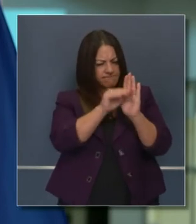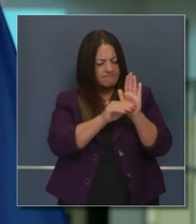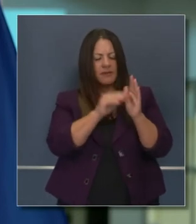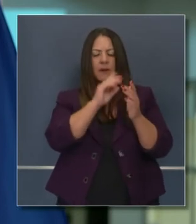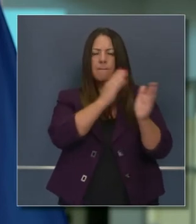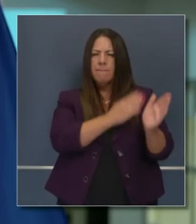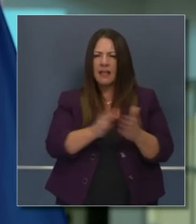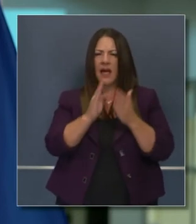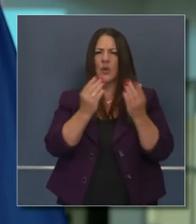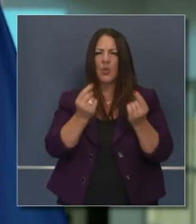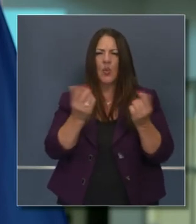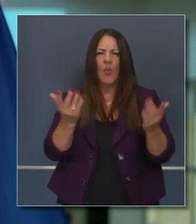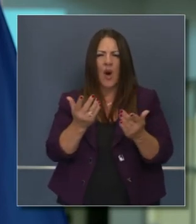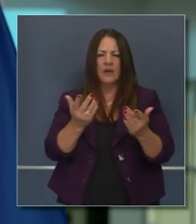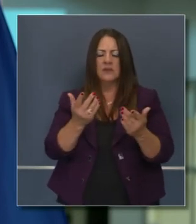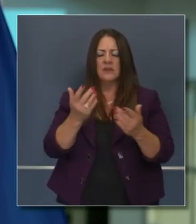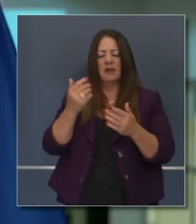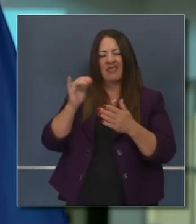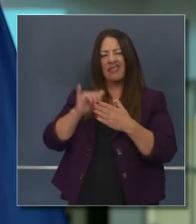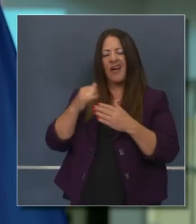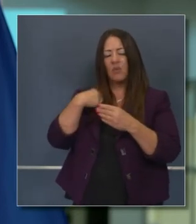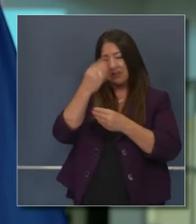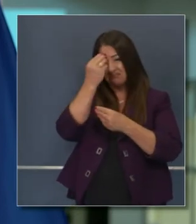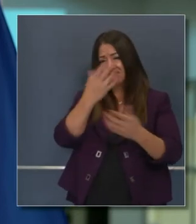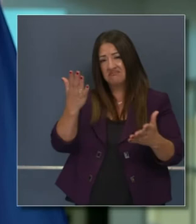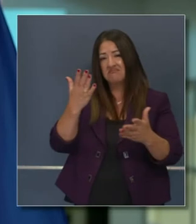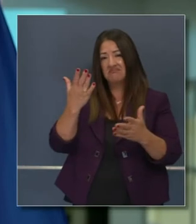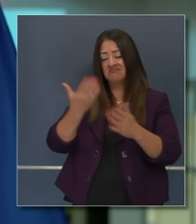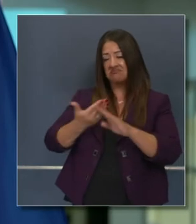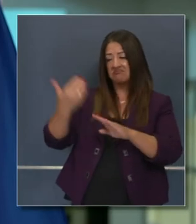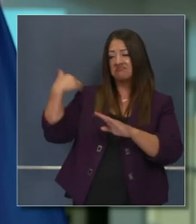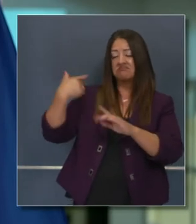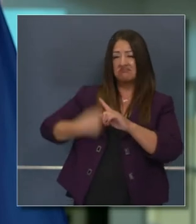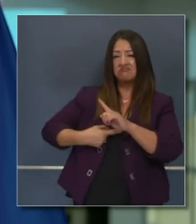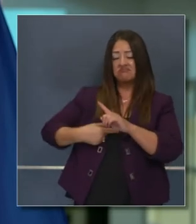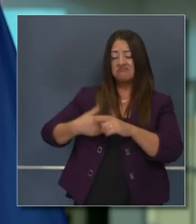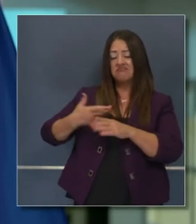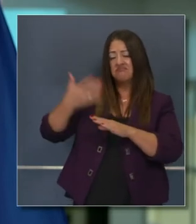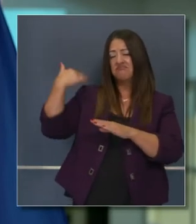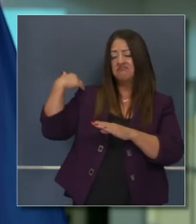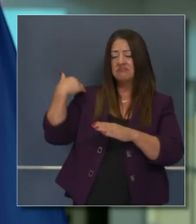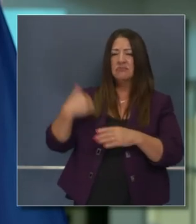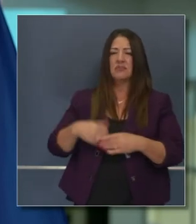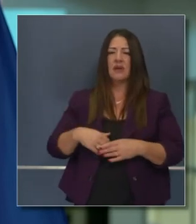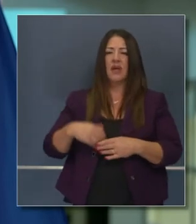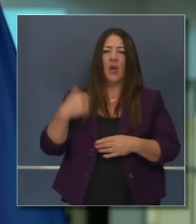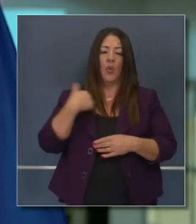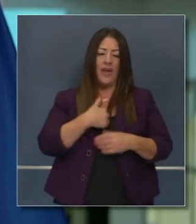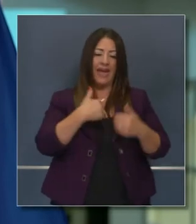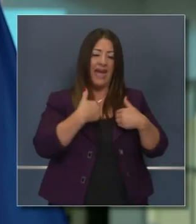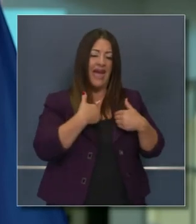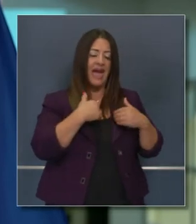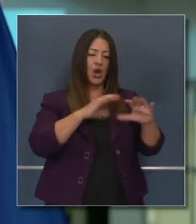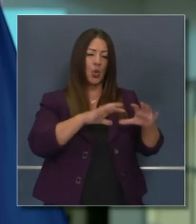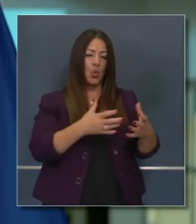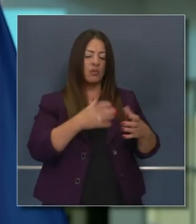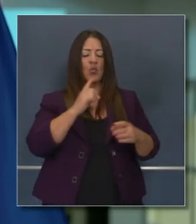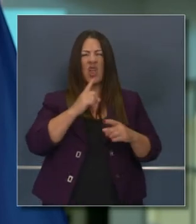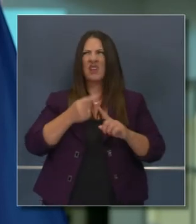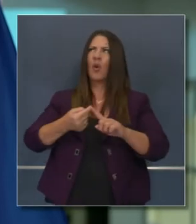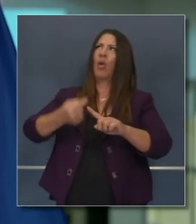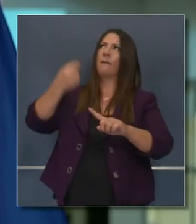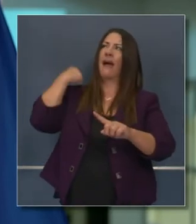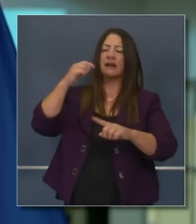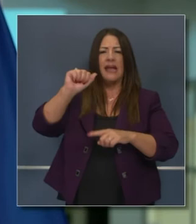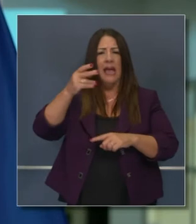Hemos socializado parte de ese trabajo hace algunas semanas. Claro que comenzábamos con la vacuna, con el grupo de trabajo interno